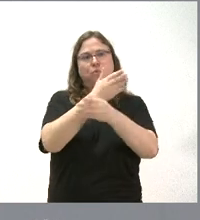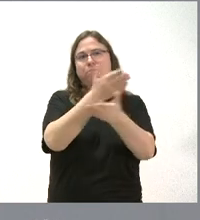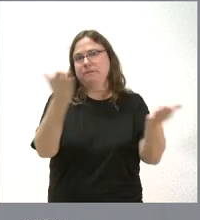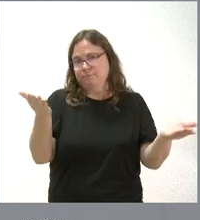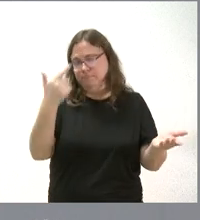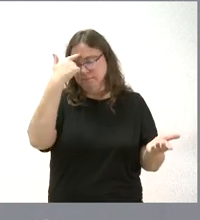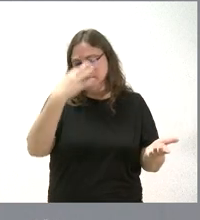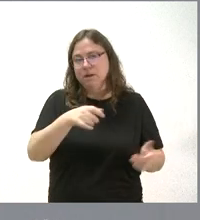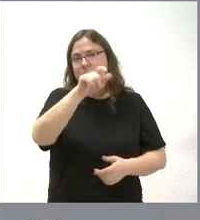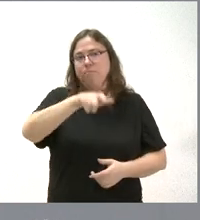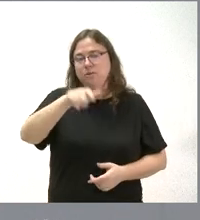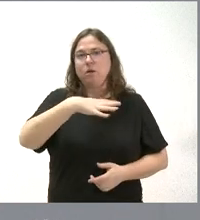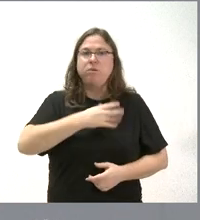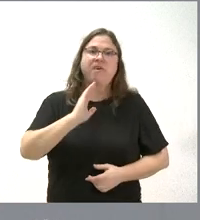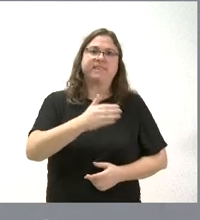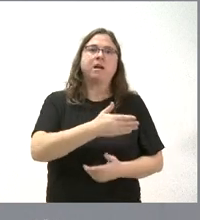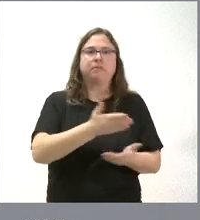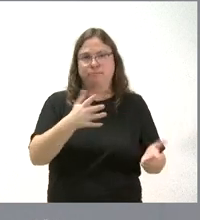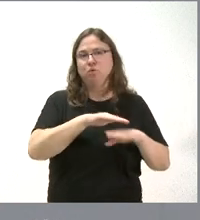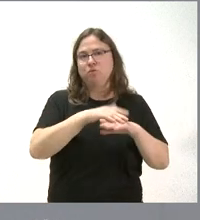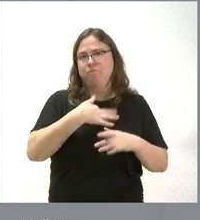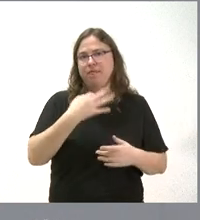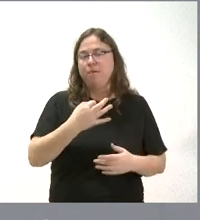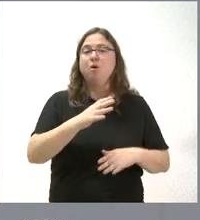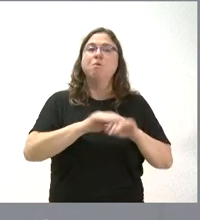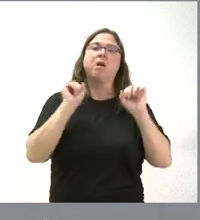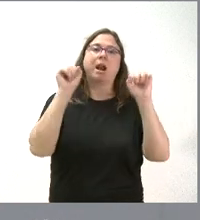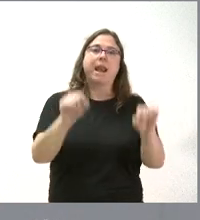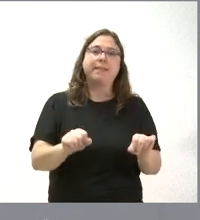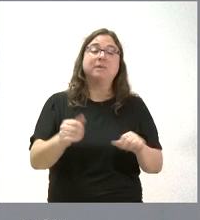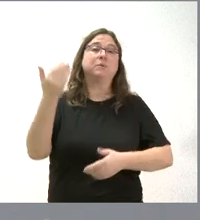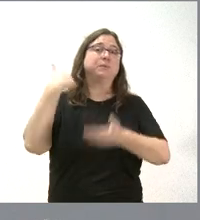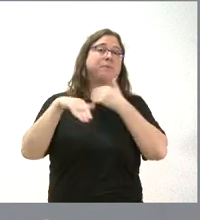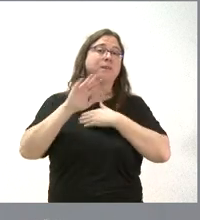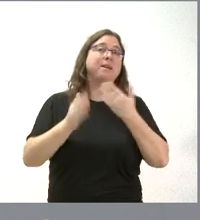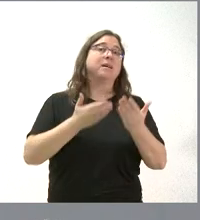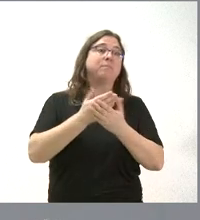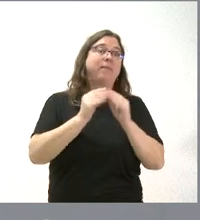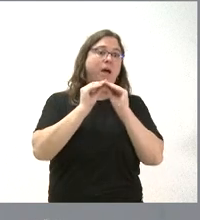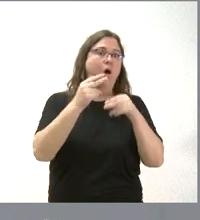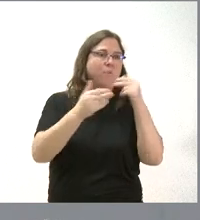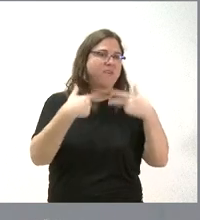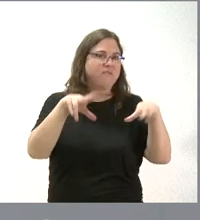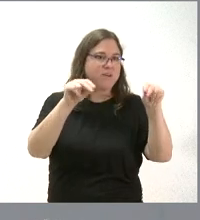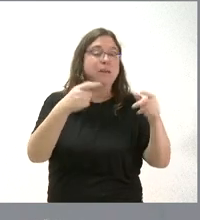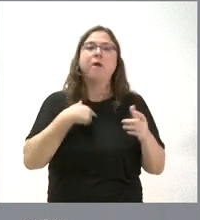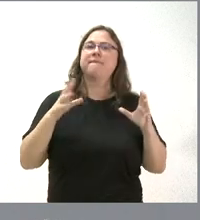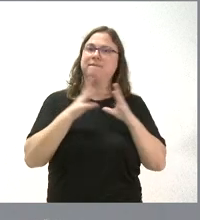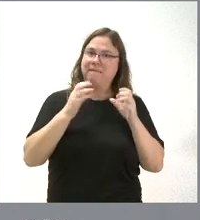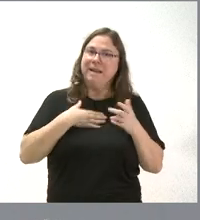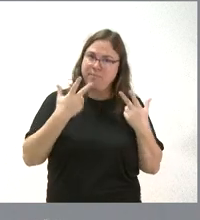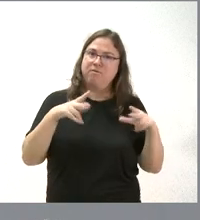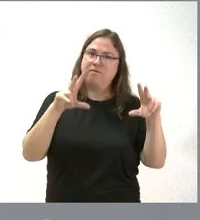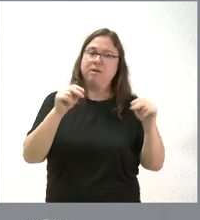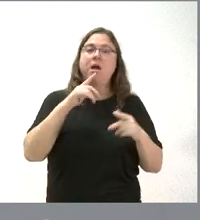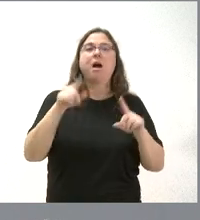a las personas que puedan verse afectadas por este retraso que pedían que la obra se hubiera terminado nuestro deseo es que así hubiera sido y